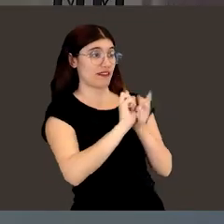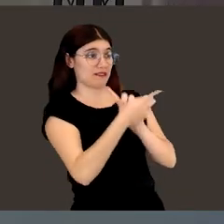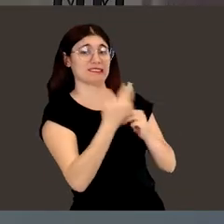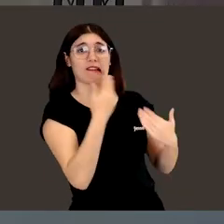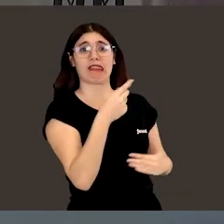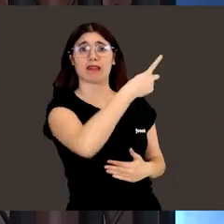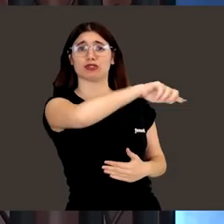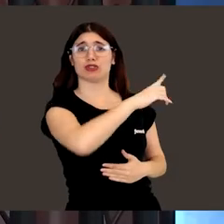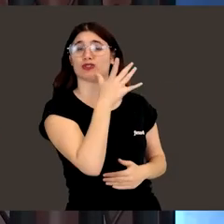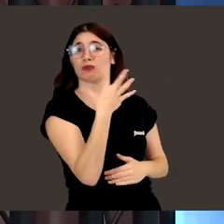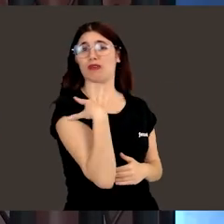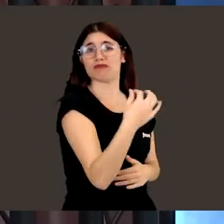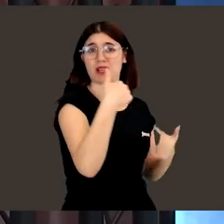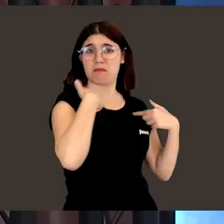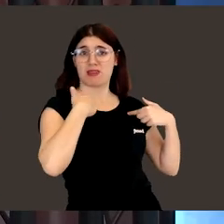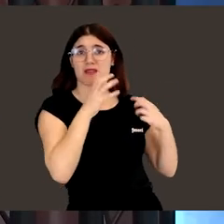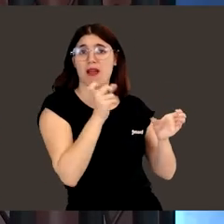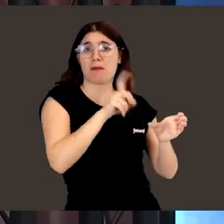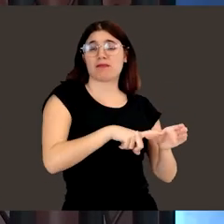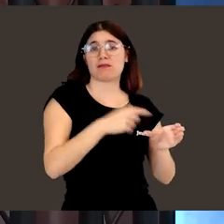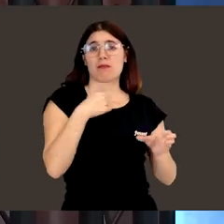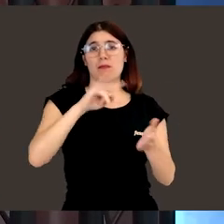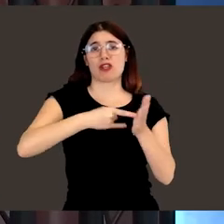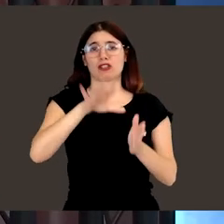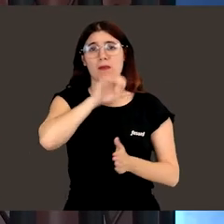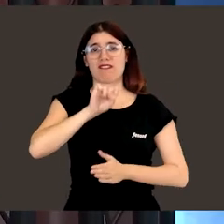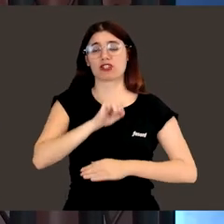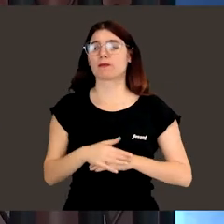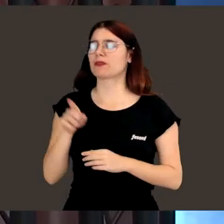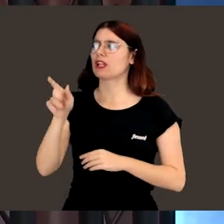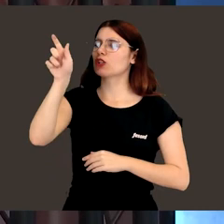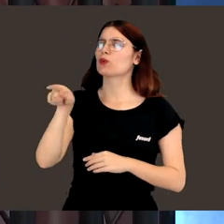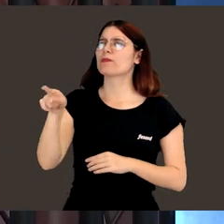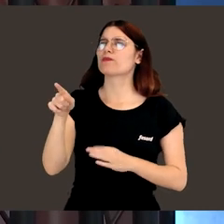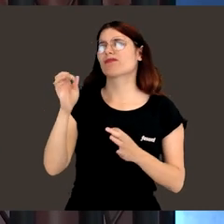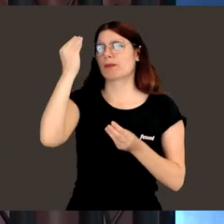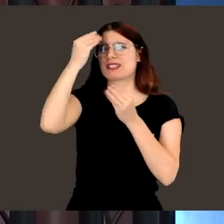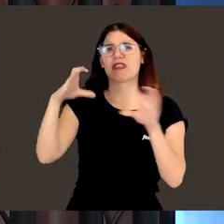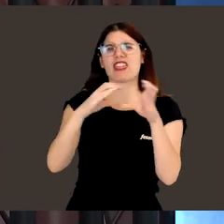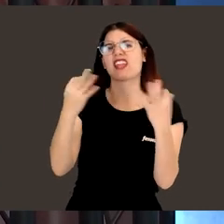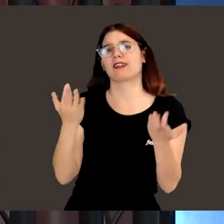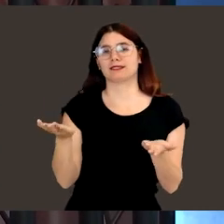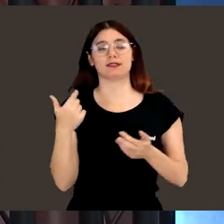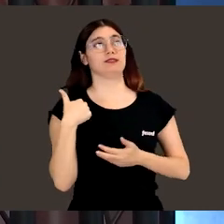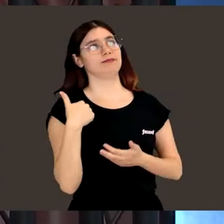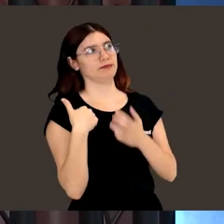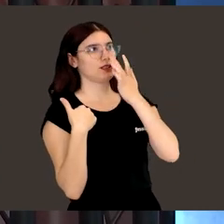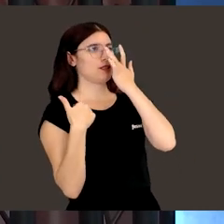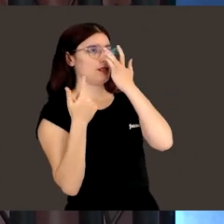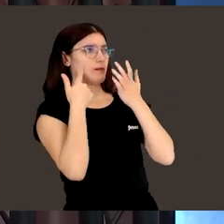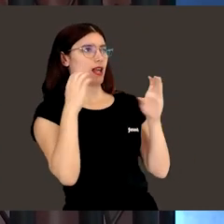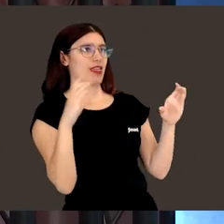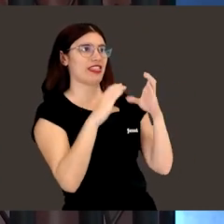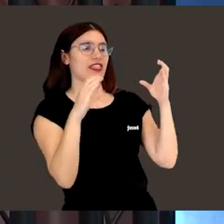No, gracias a vosotros por haberme hecho partícipe de este proyecto tan magnífico. ¿Qué es para ti la ciencia, María? Bueno,